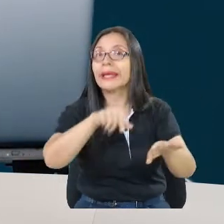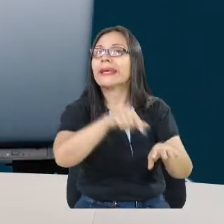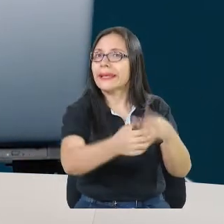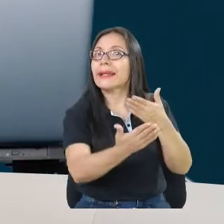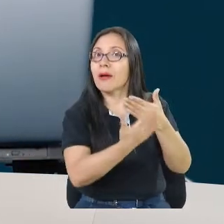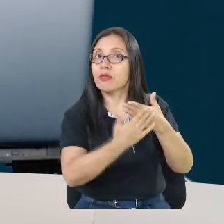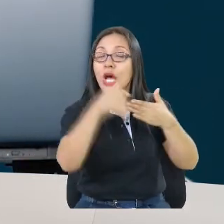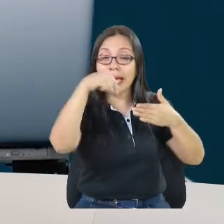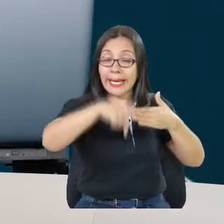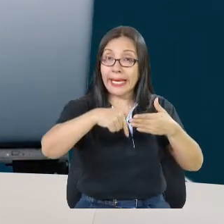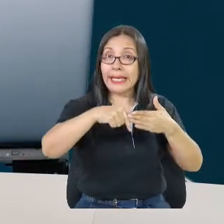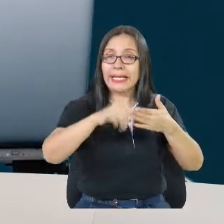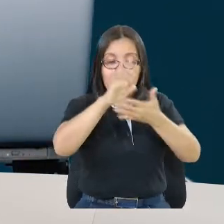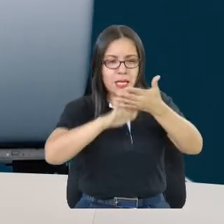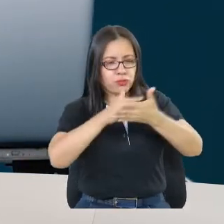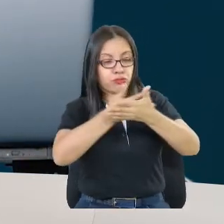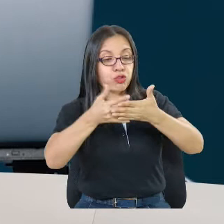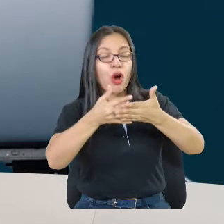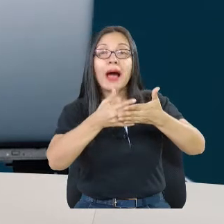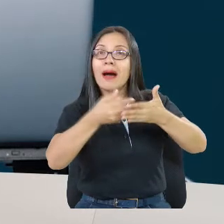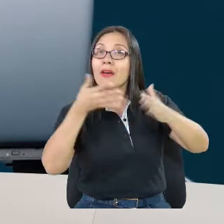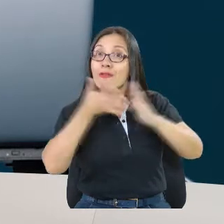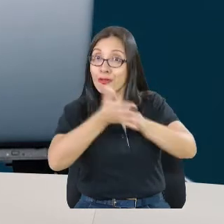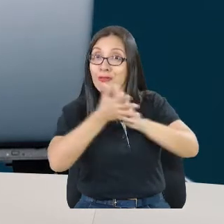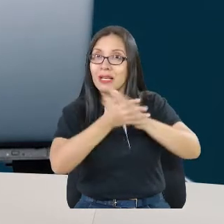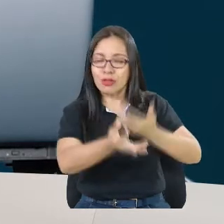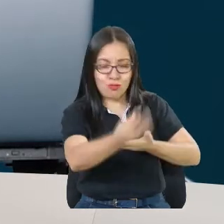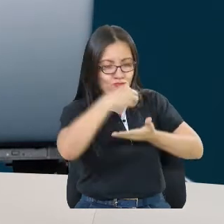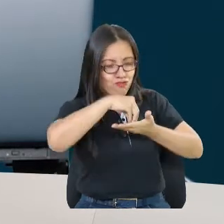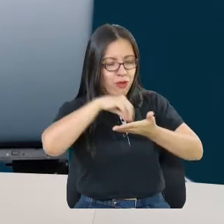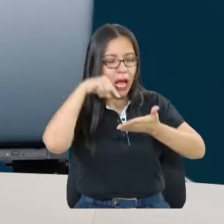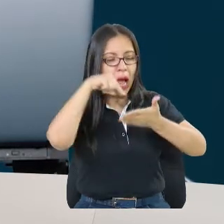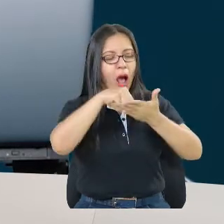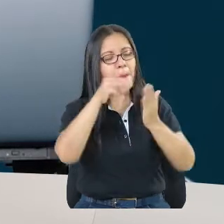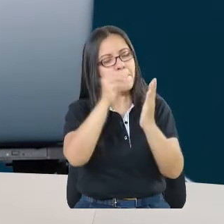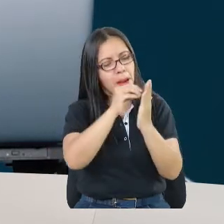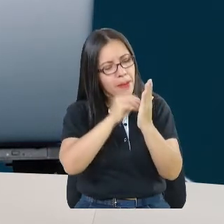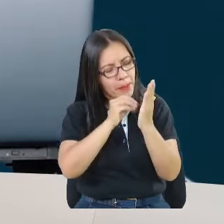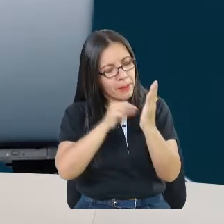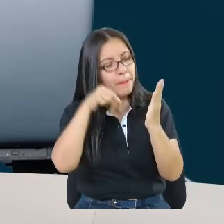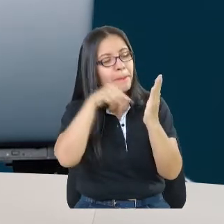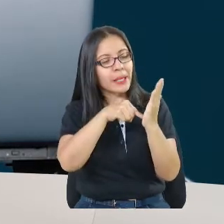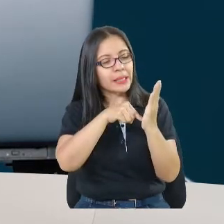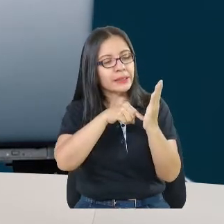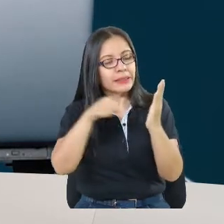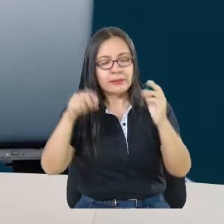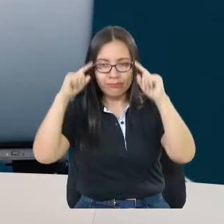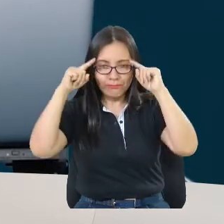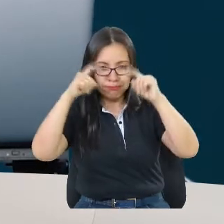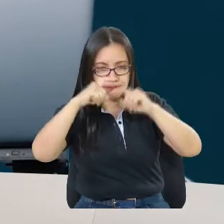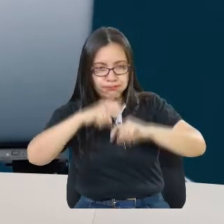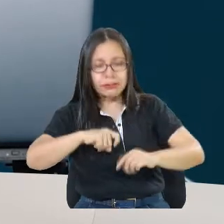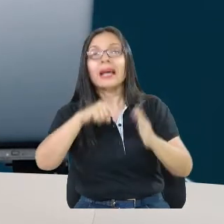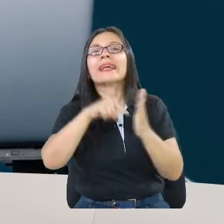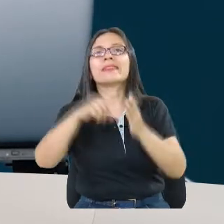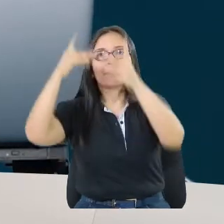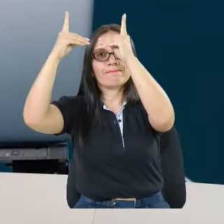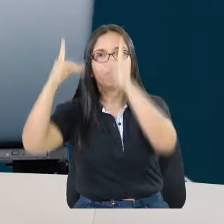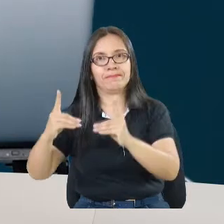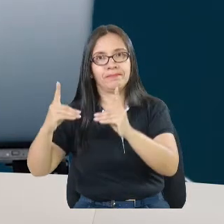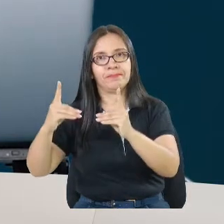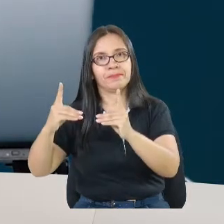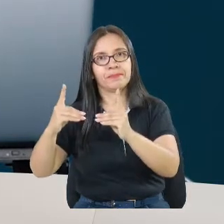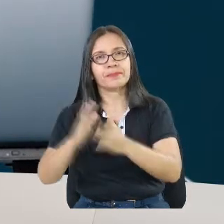se valían esos datos y pues con eso digamos que realizamos el monitoreo y la toma de decisiones. Entonces esto es básicamente